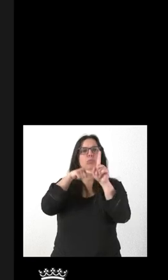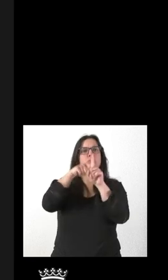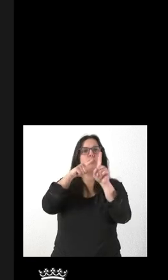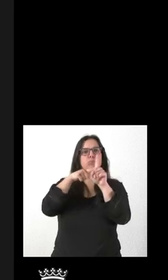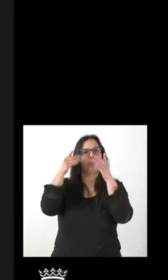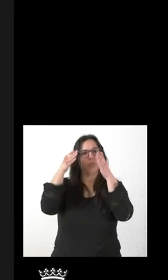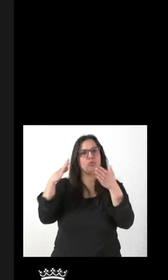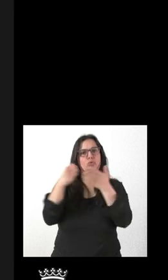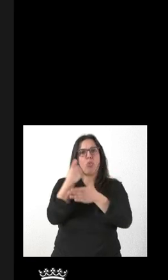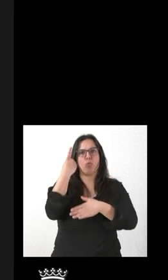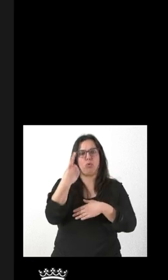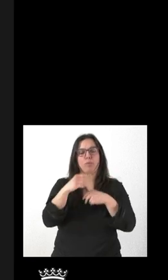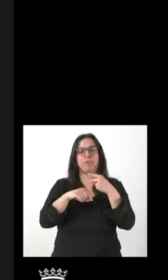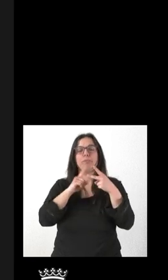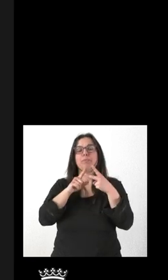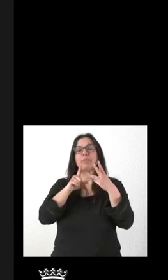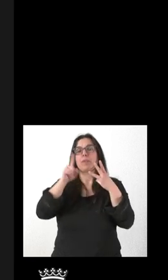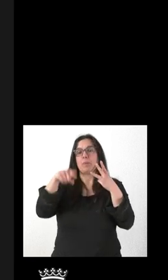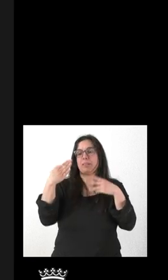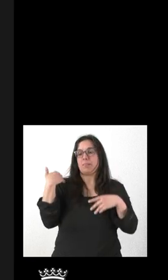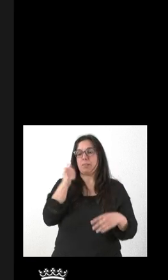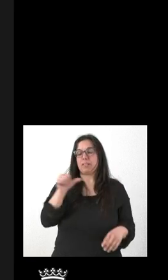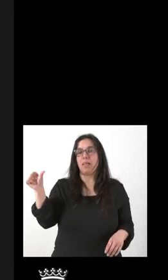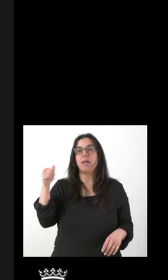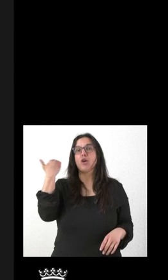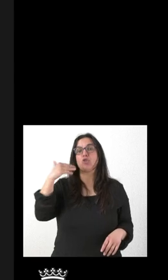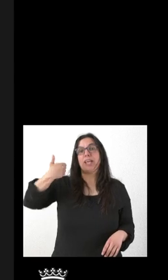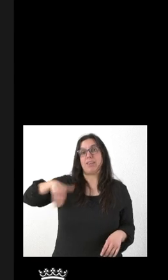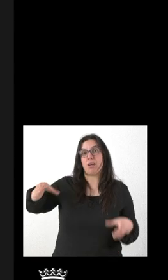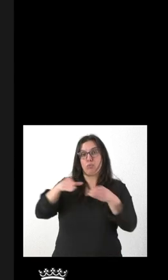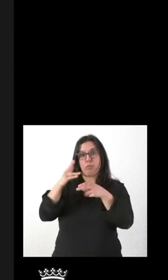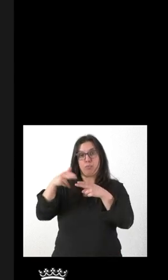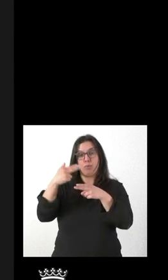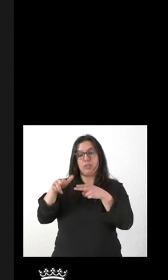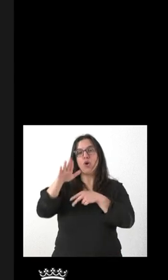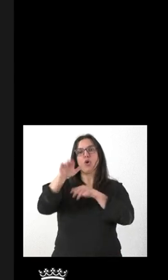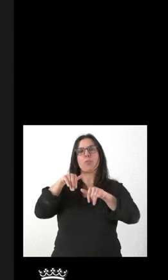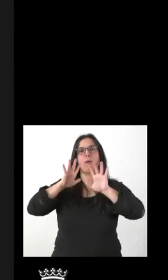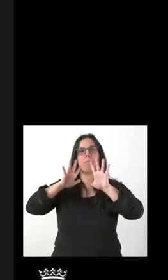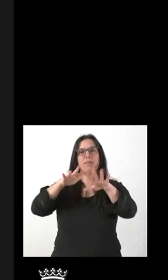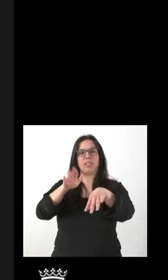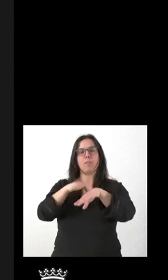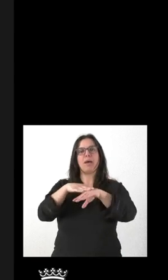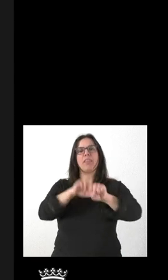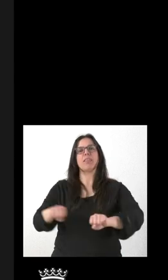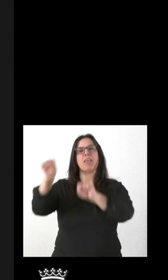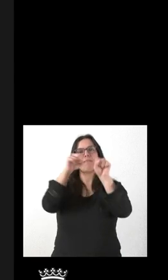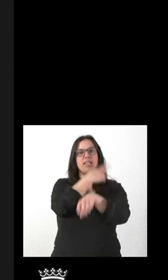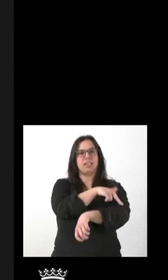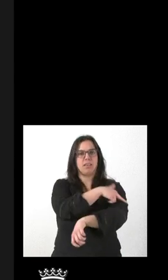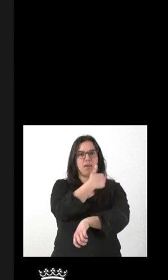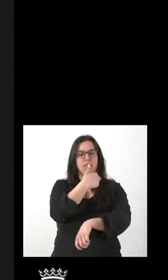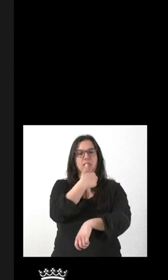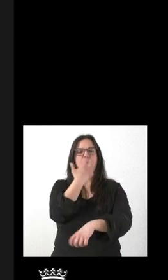Y, por otro lado, la semana pasada, Soria ya convocó una manifestación en defensa de la sanidad y para